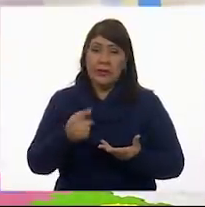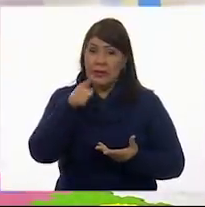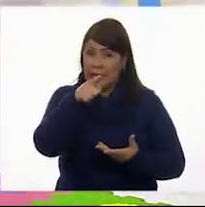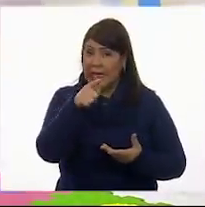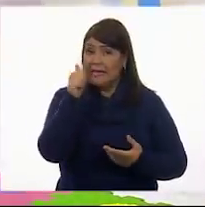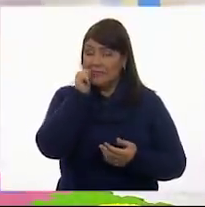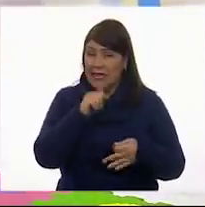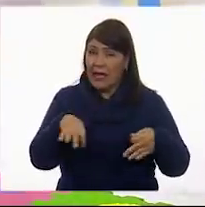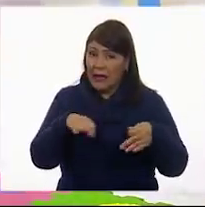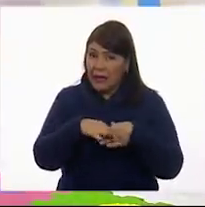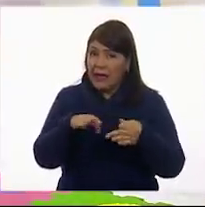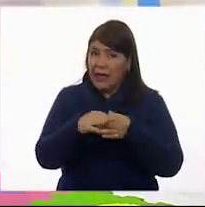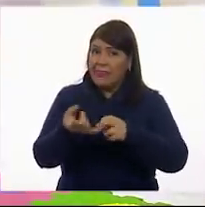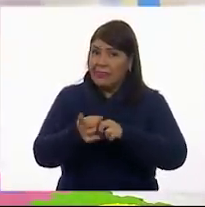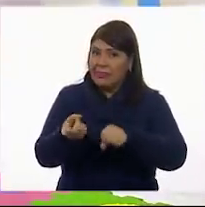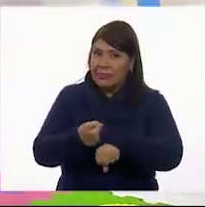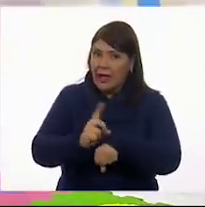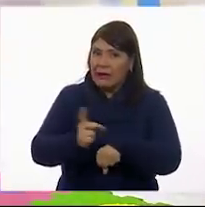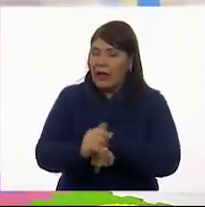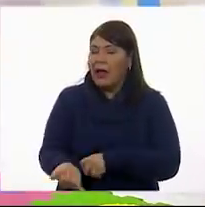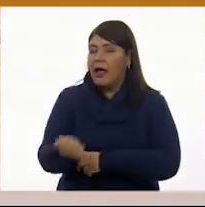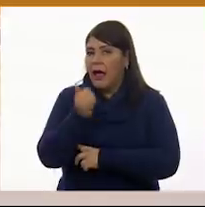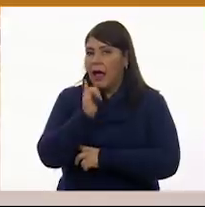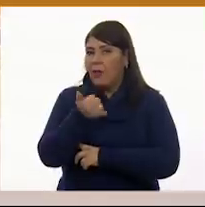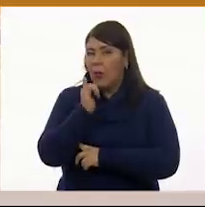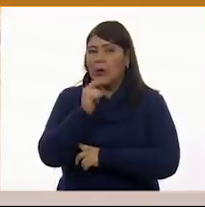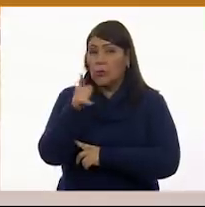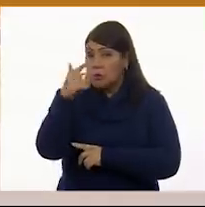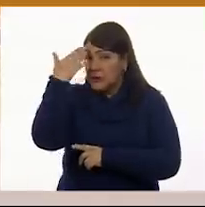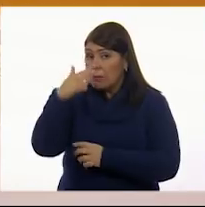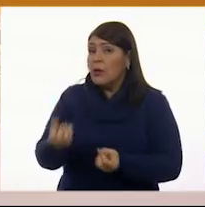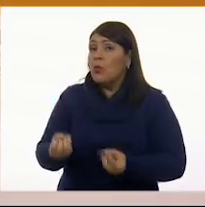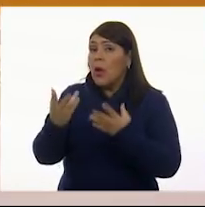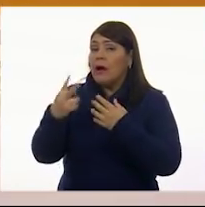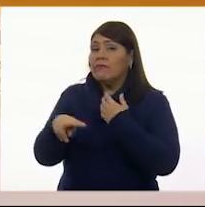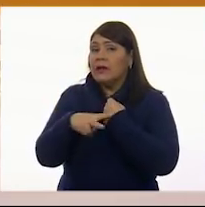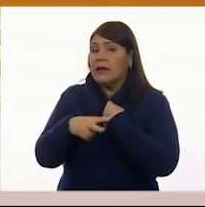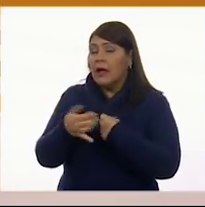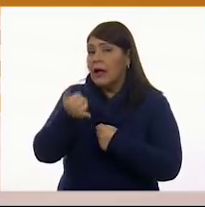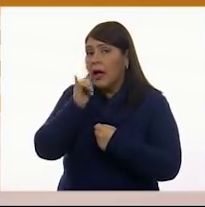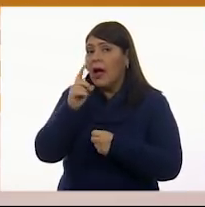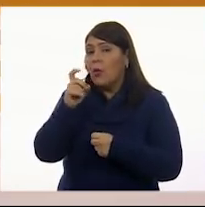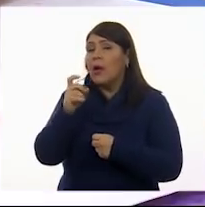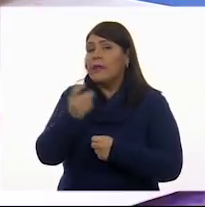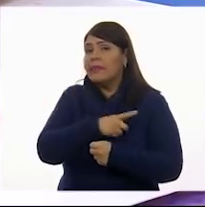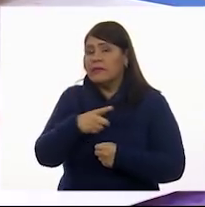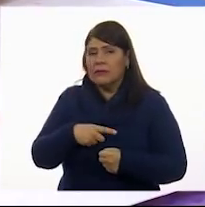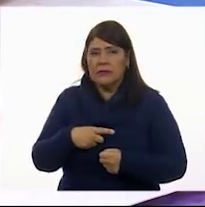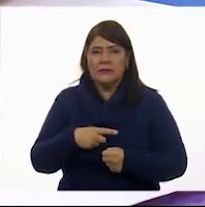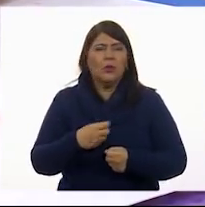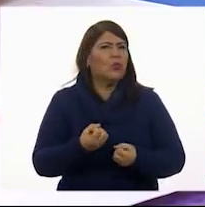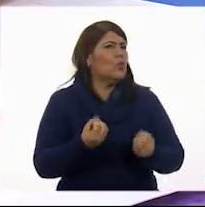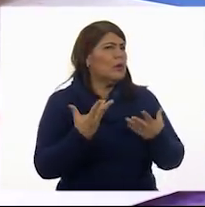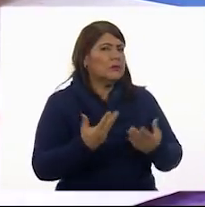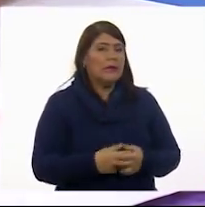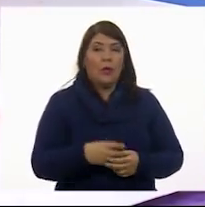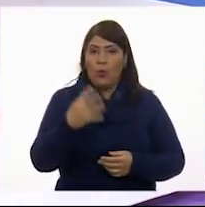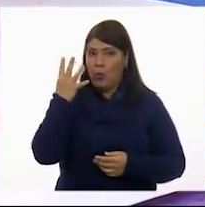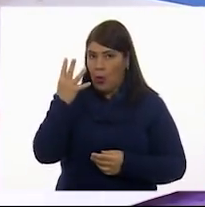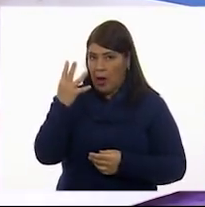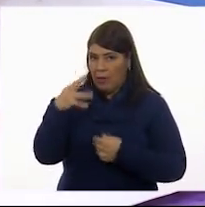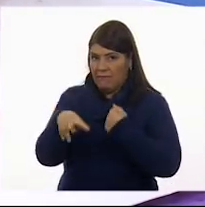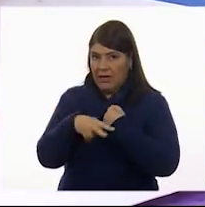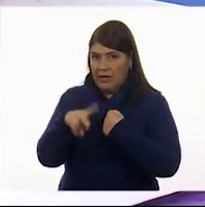consumir agua todos los días. ¿Sabes cuántos vasos de agua tenemos que consumir? ¿Cuántos, Brie? Por lo menos cuatro.